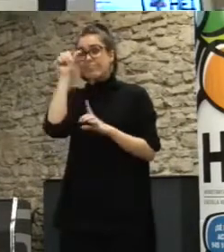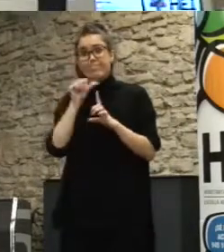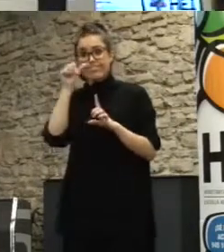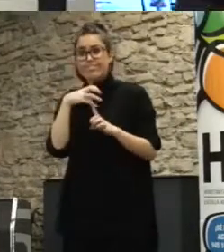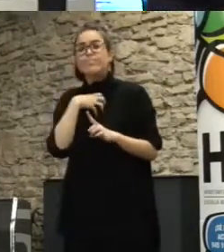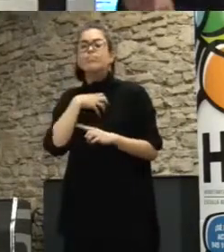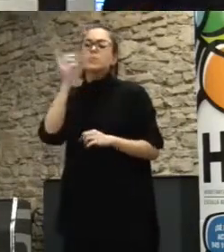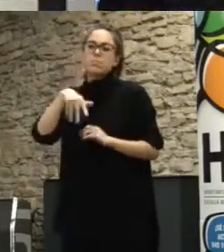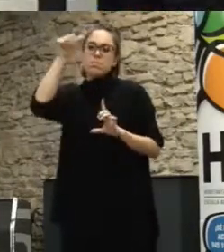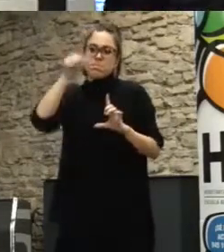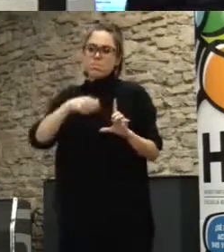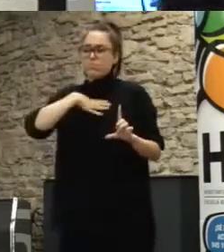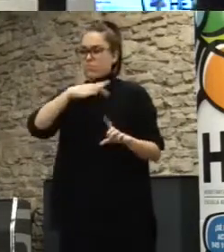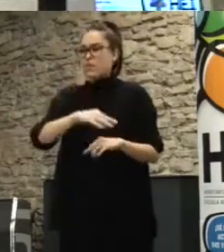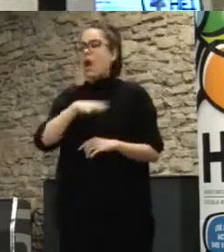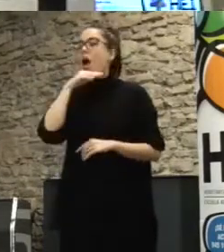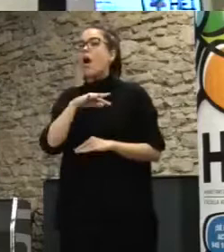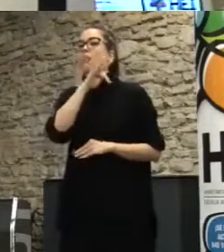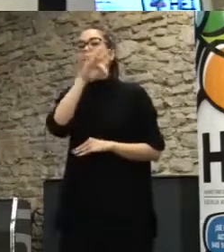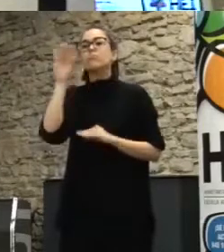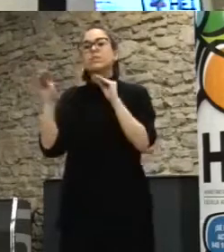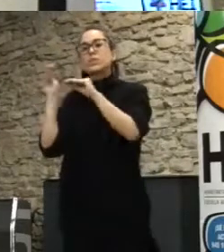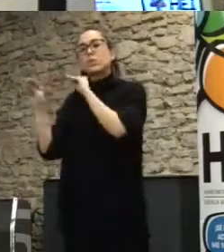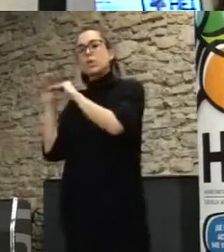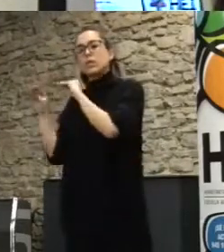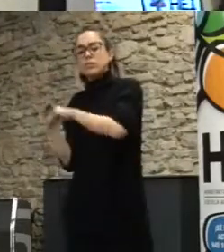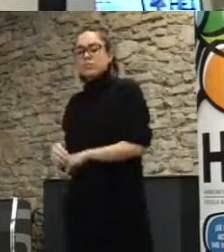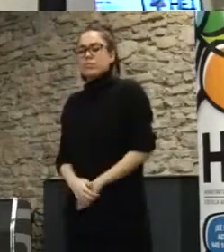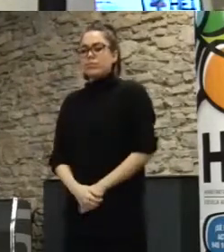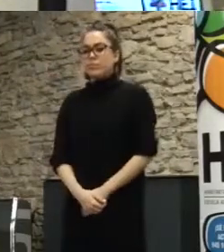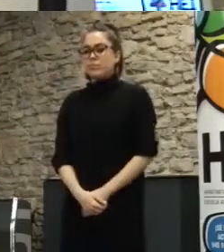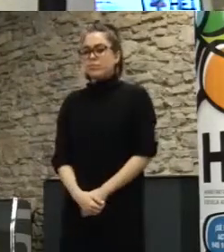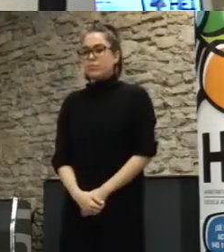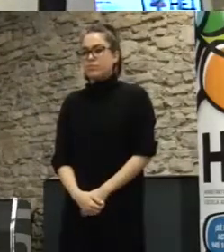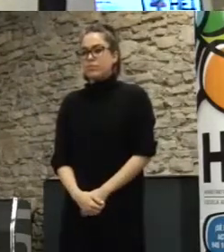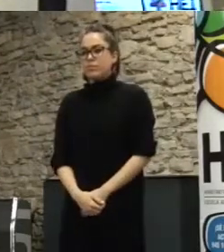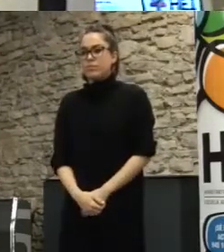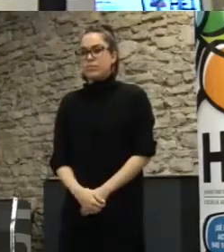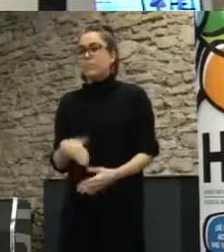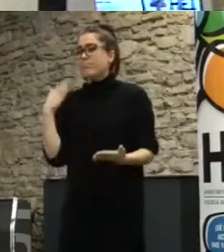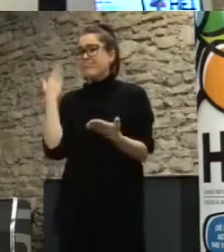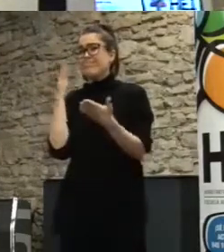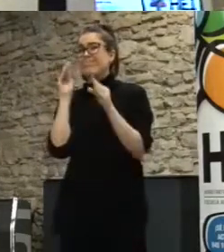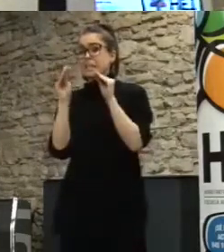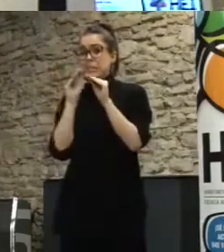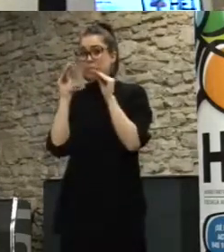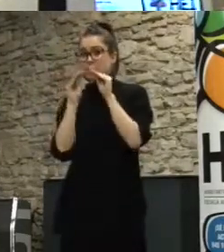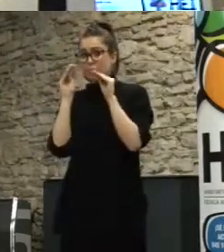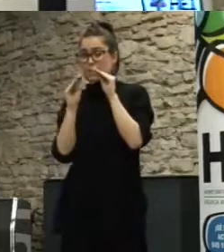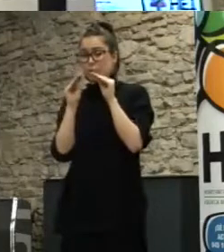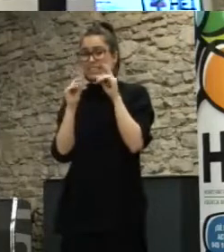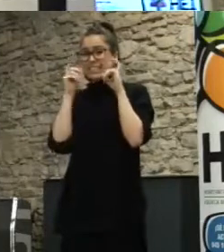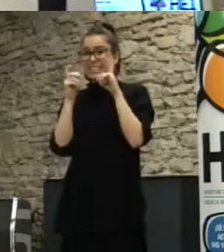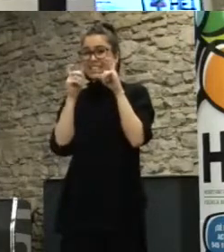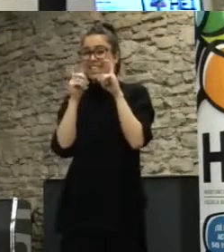a abrir si te parece bien el turno de preguntas les voy a pedir que sean lo más directas y concretas